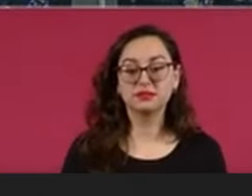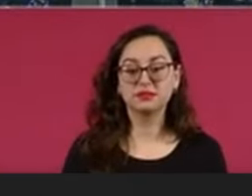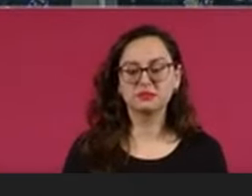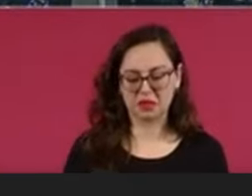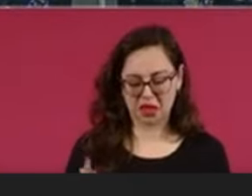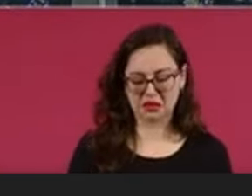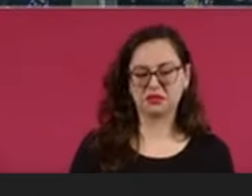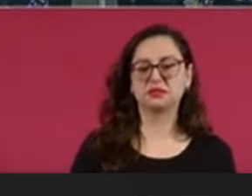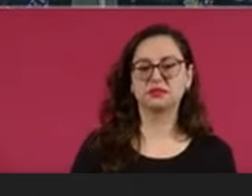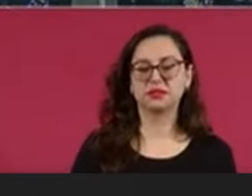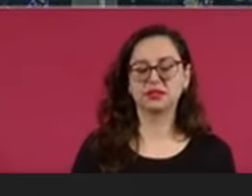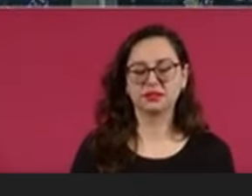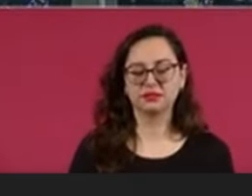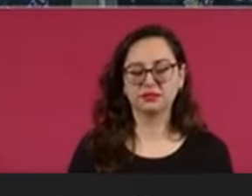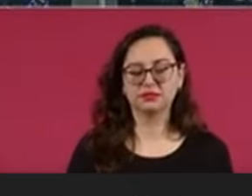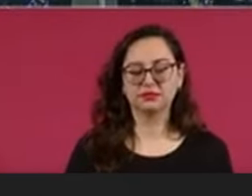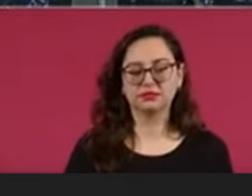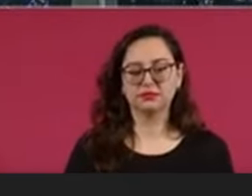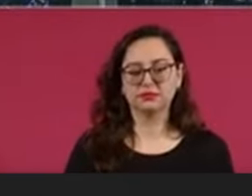O sea,